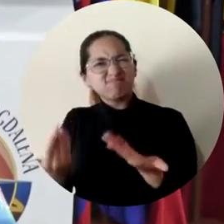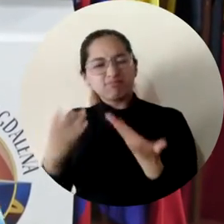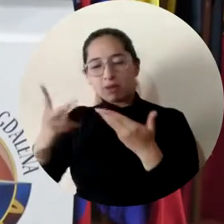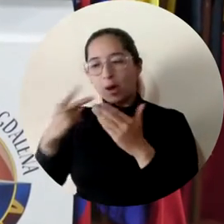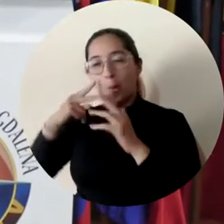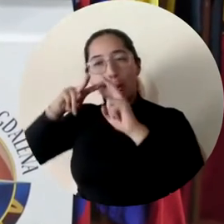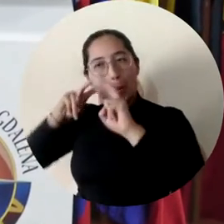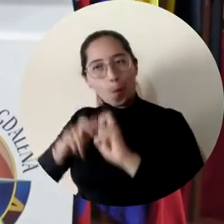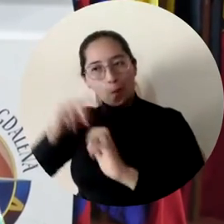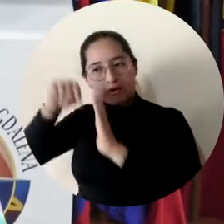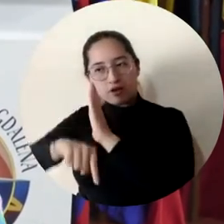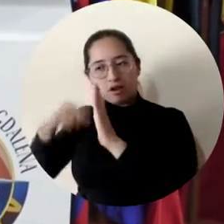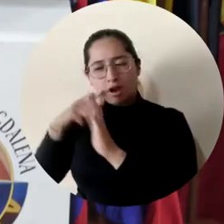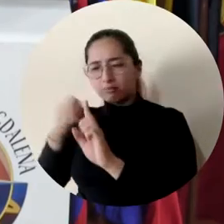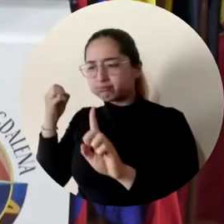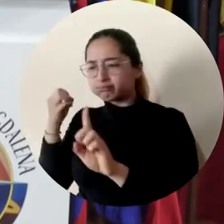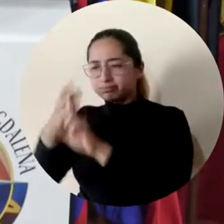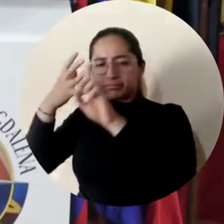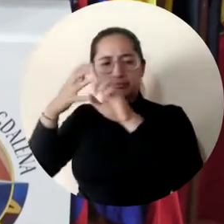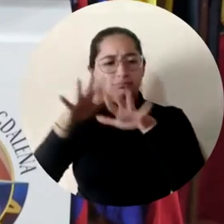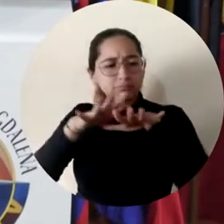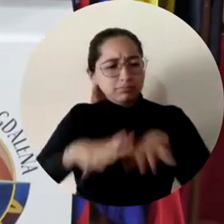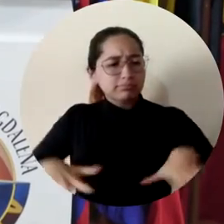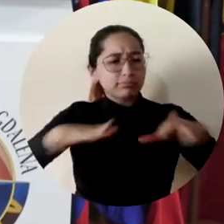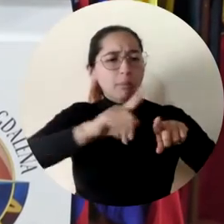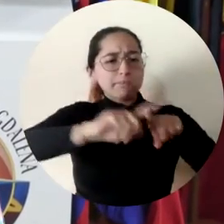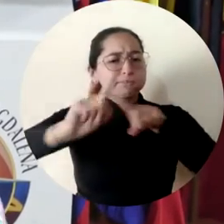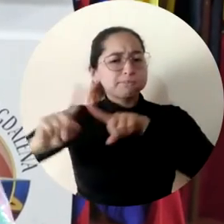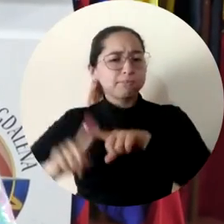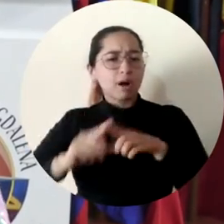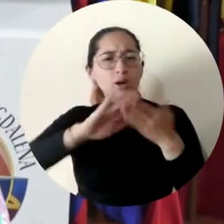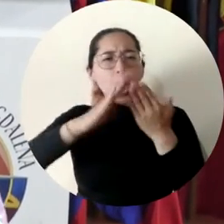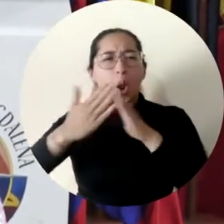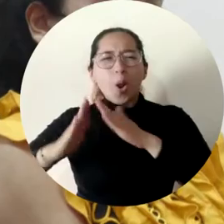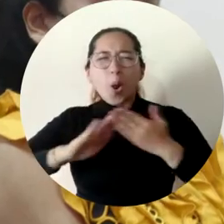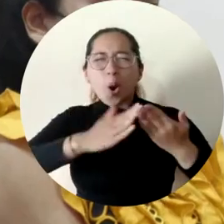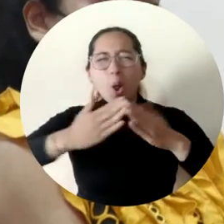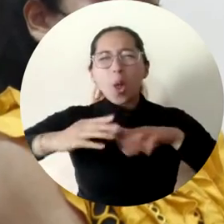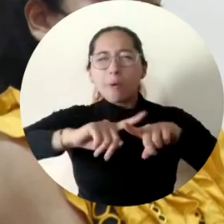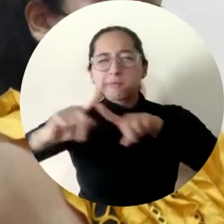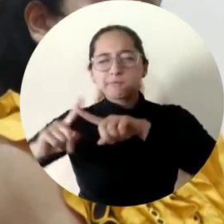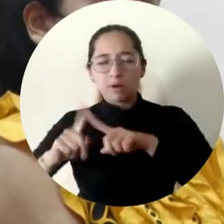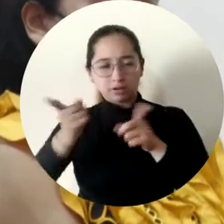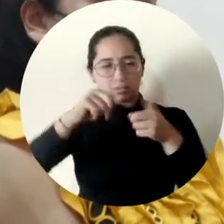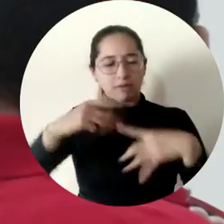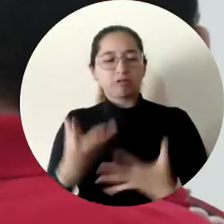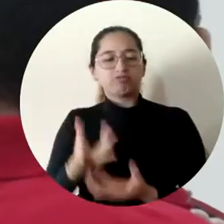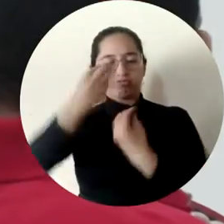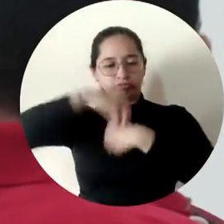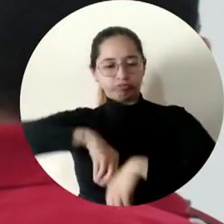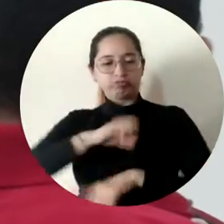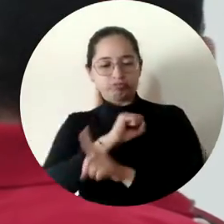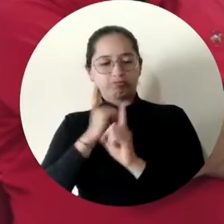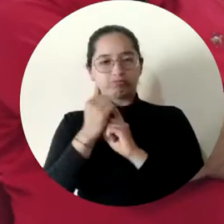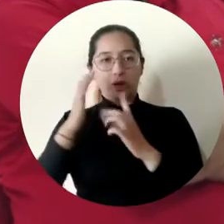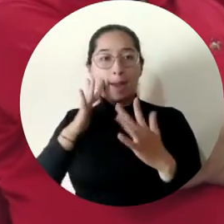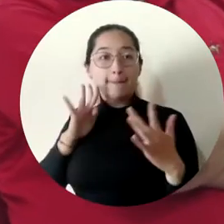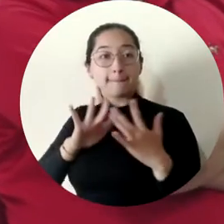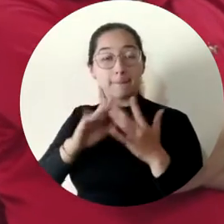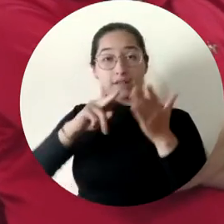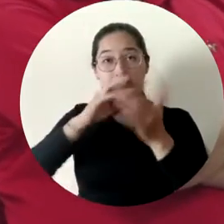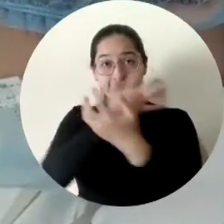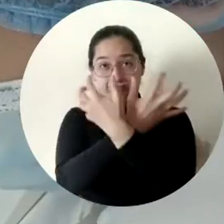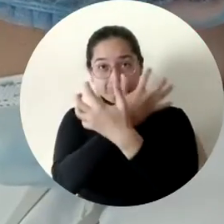que alcancen ese impacto hacia el territorio en las comunidades y con resultados de generación de conocimiento y de apropiación social